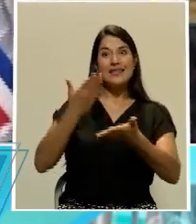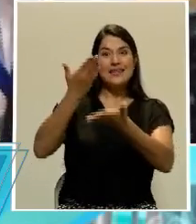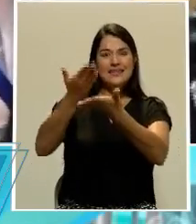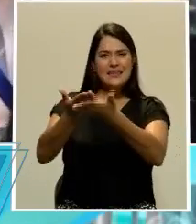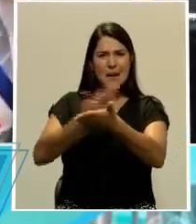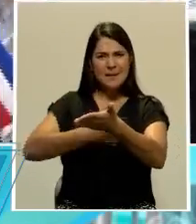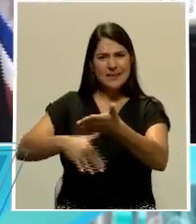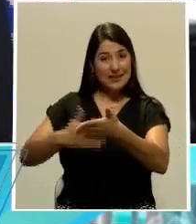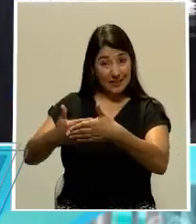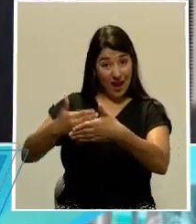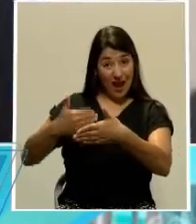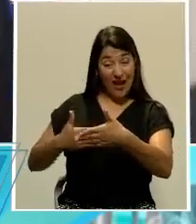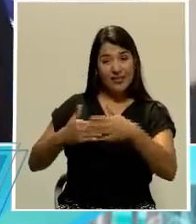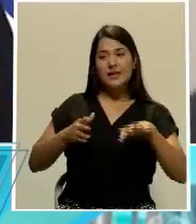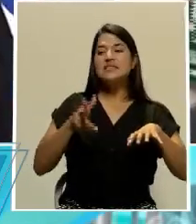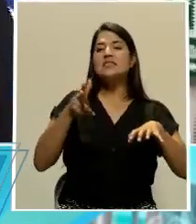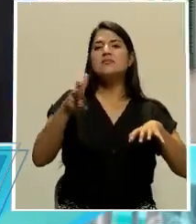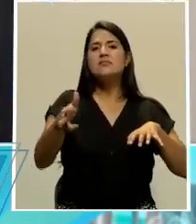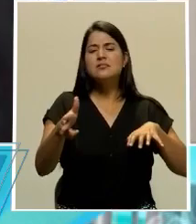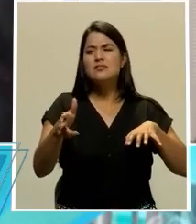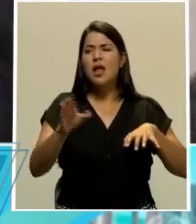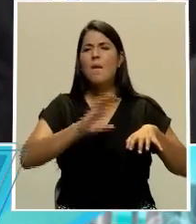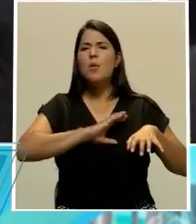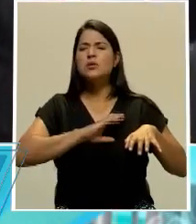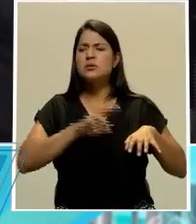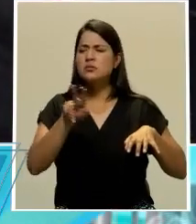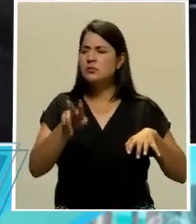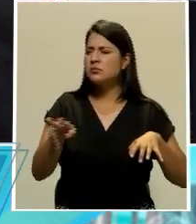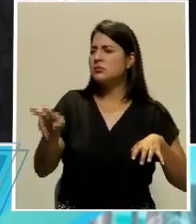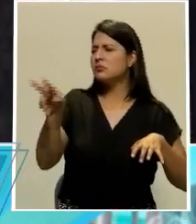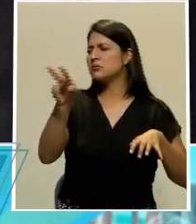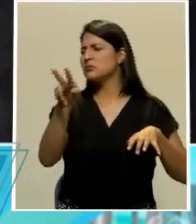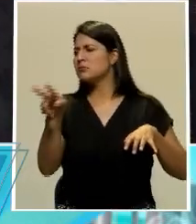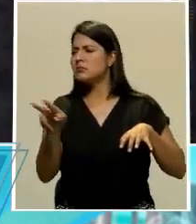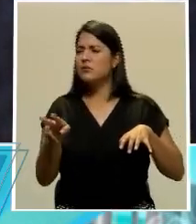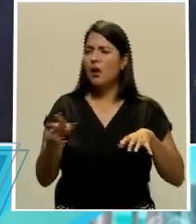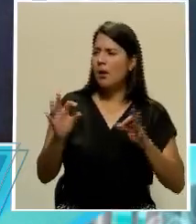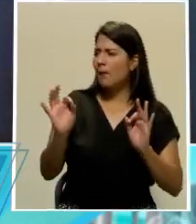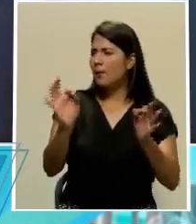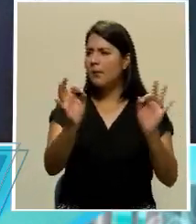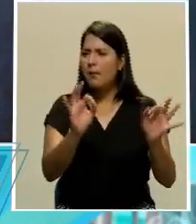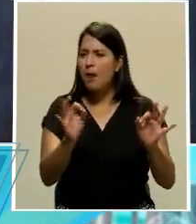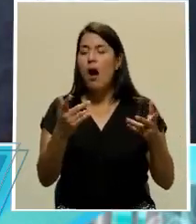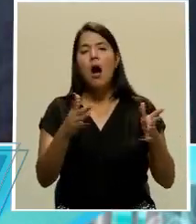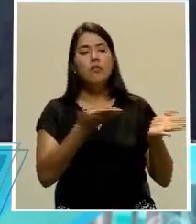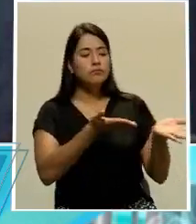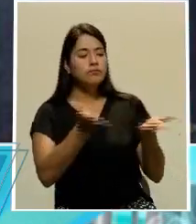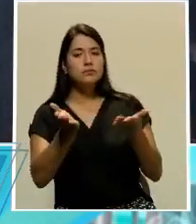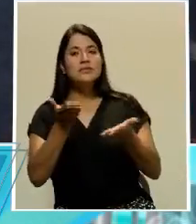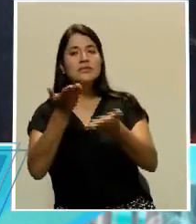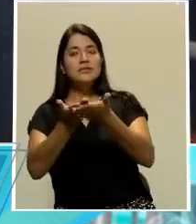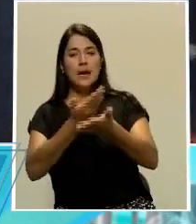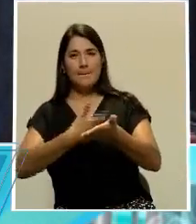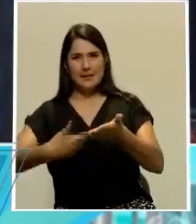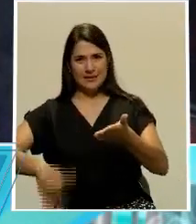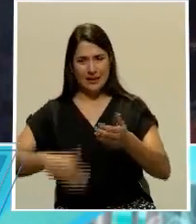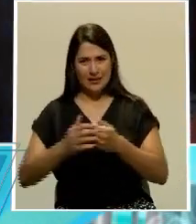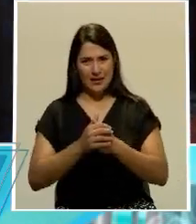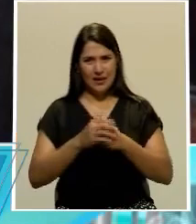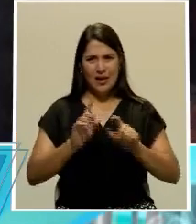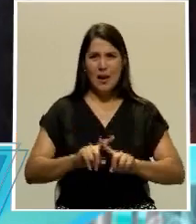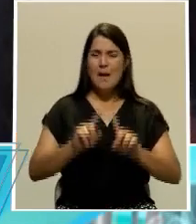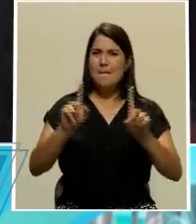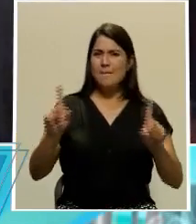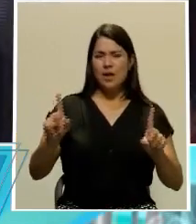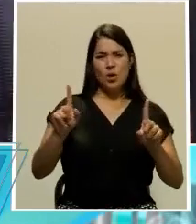se encuentran. El tema de si paga o no paga impuestos y demás es ahora por el vínculo con el señor ministro, pero los presidentes